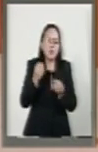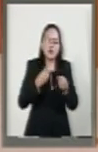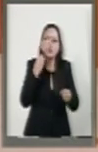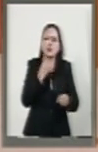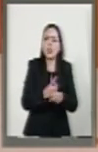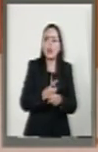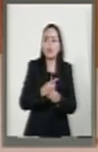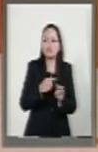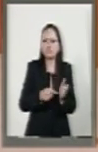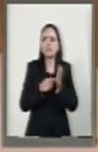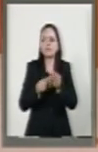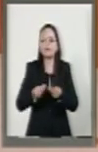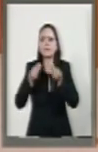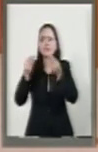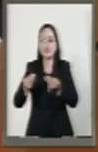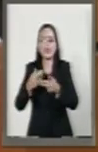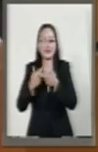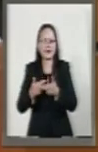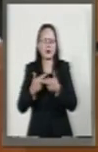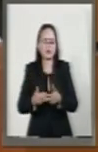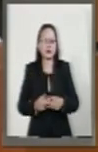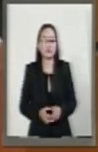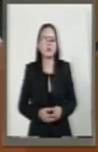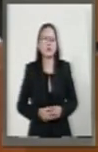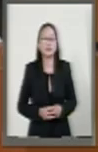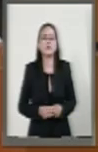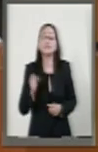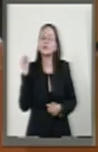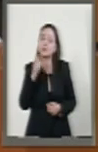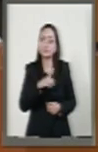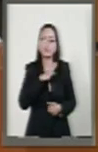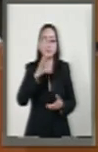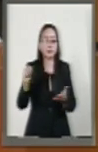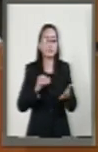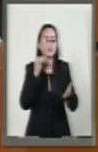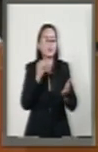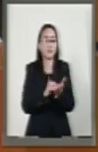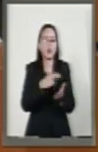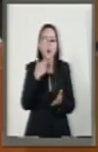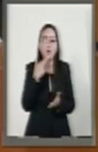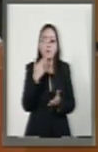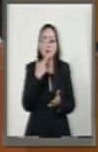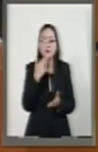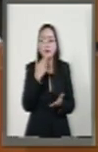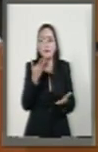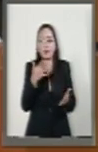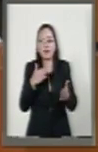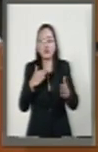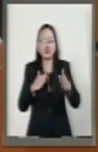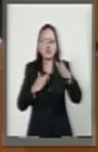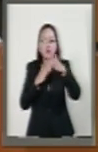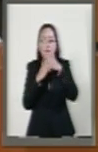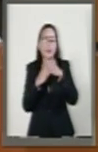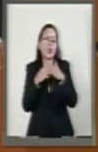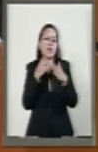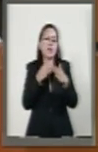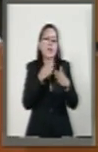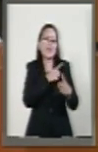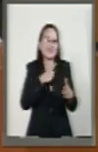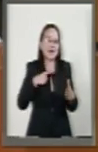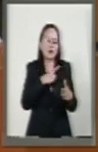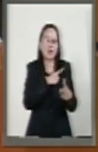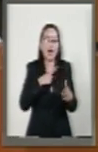y de entrega de recursos. También se adiciona la aplicación de techos de endeudamiento. Una vez